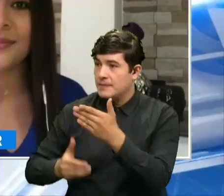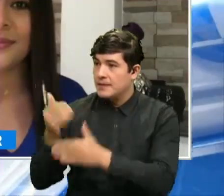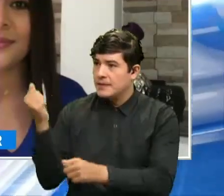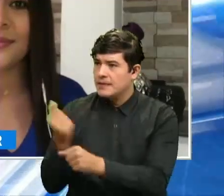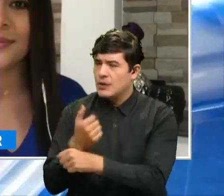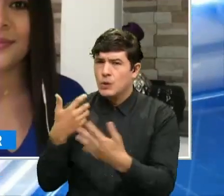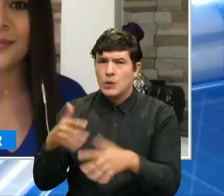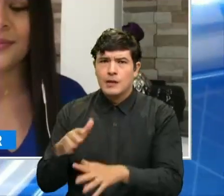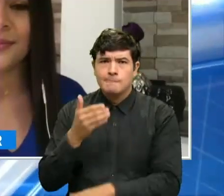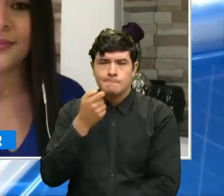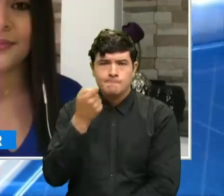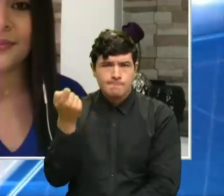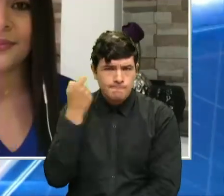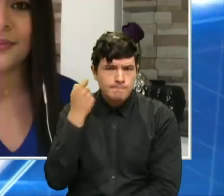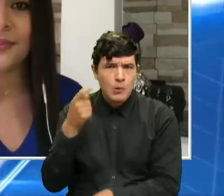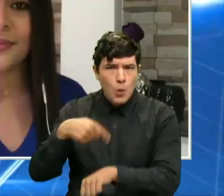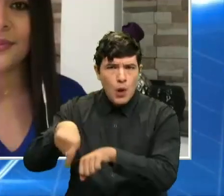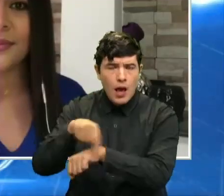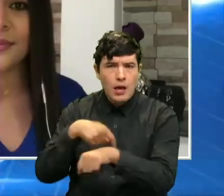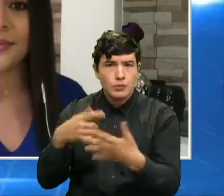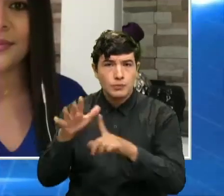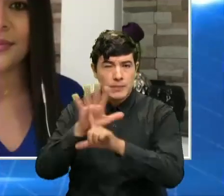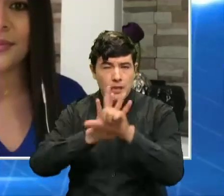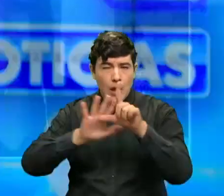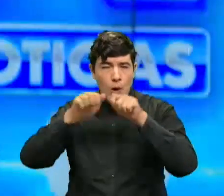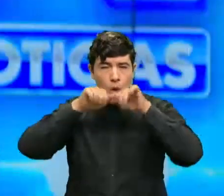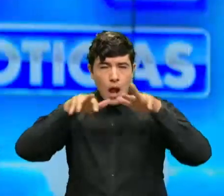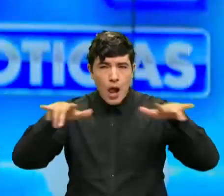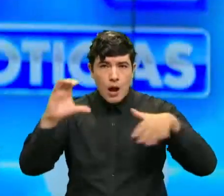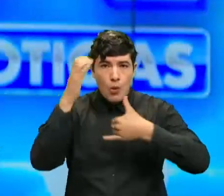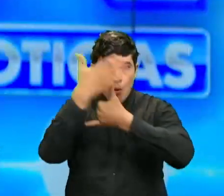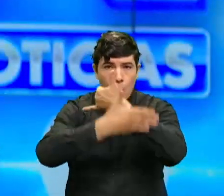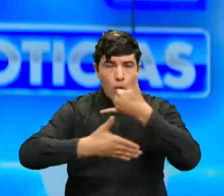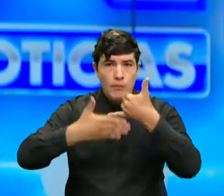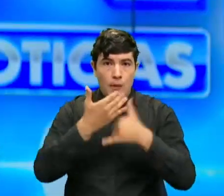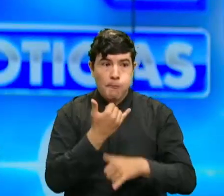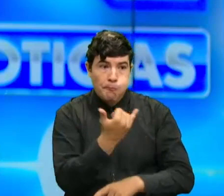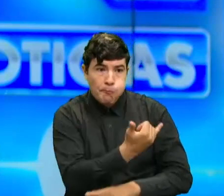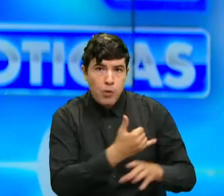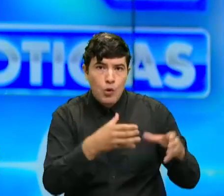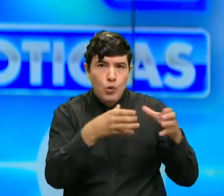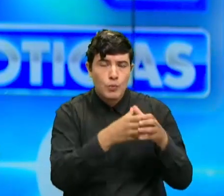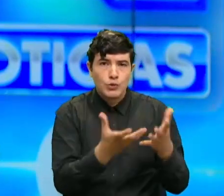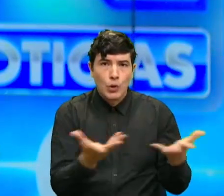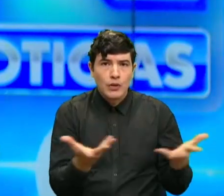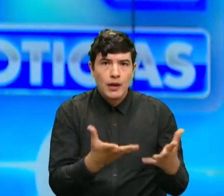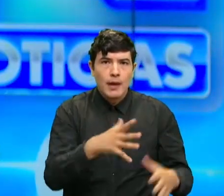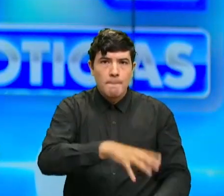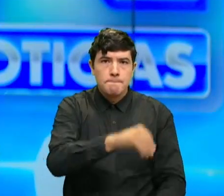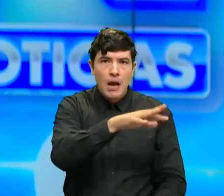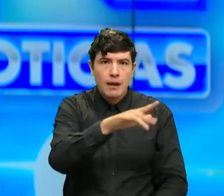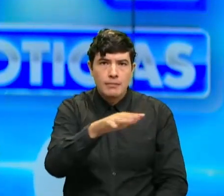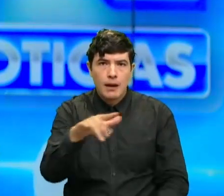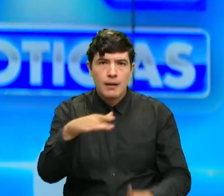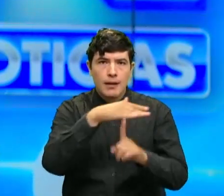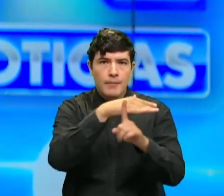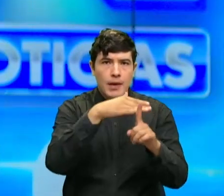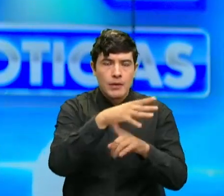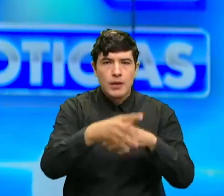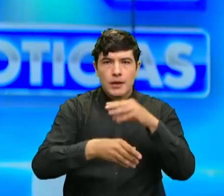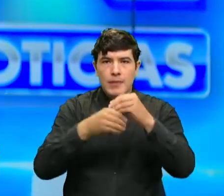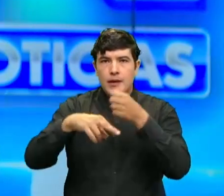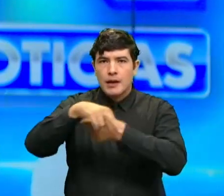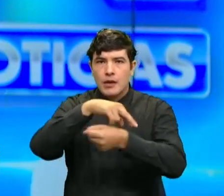FAS revelaron en las últimas horas un video en el que informan al país la presencia de miembros de sus filas en el Magdalena Medio y el Catatumbo Norte Santanderiano.